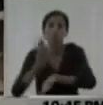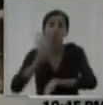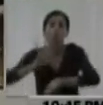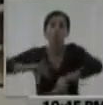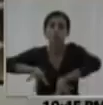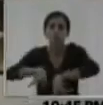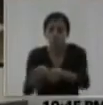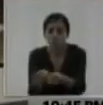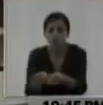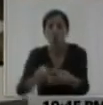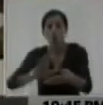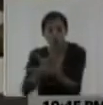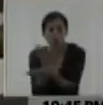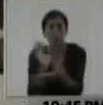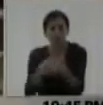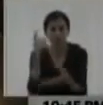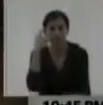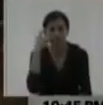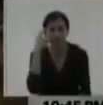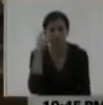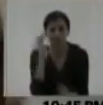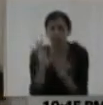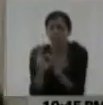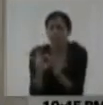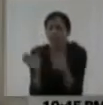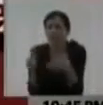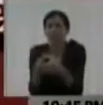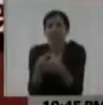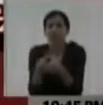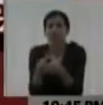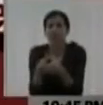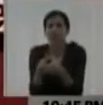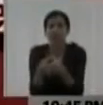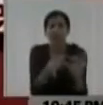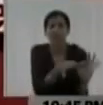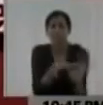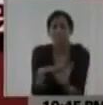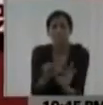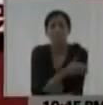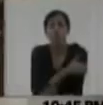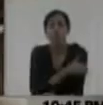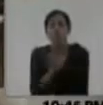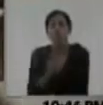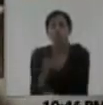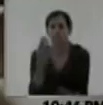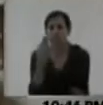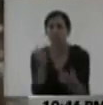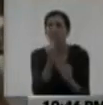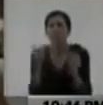golpismo del círculo íntimo de la oposición golpista y violenta venezolana. Mira, ¿con quién está aquí?